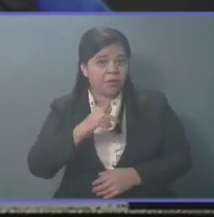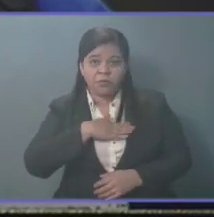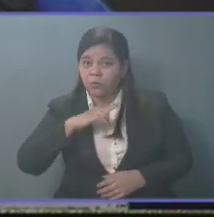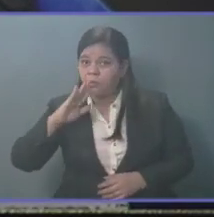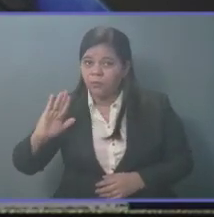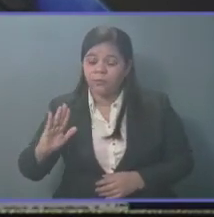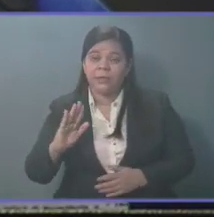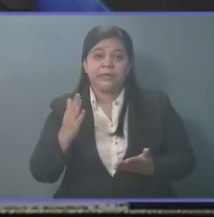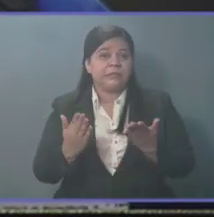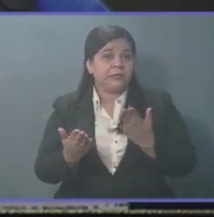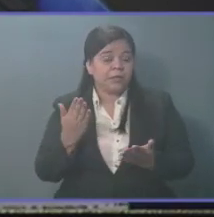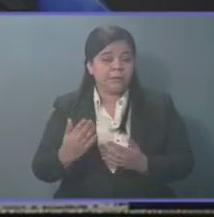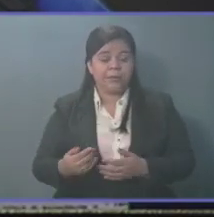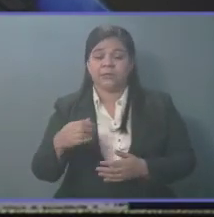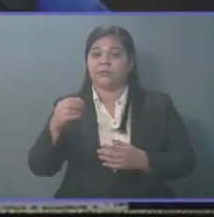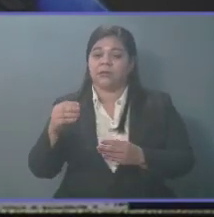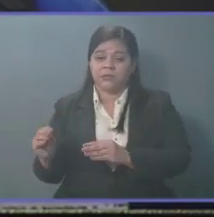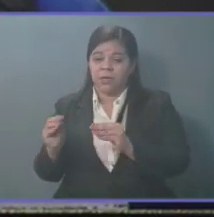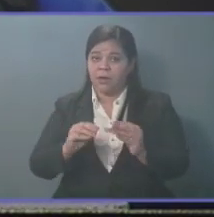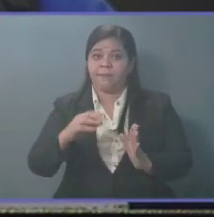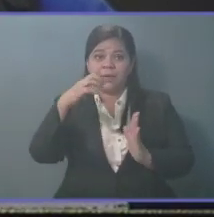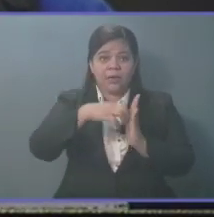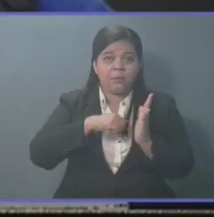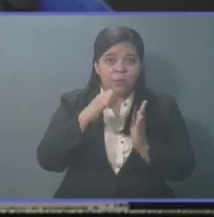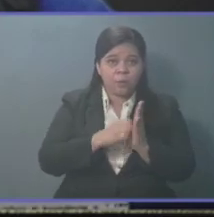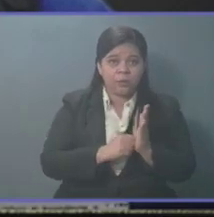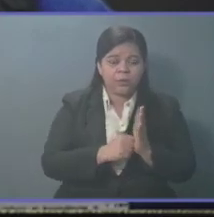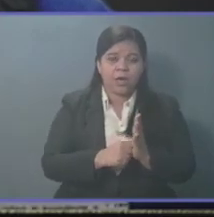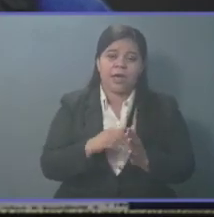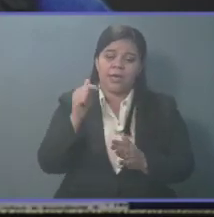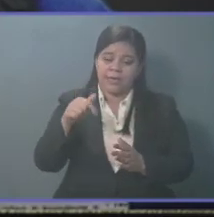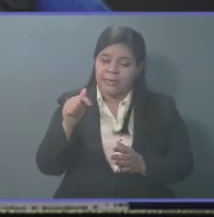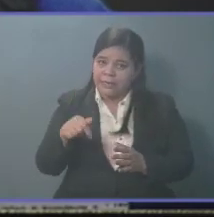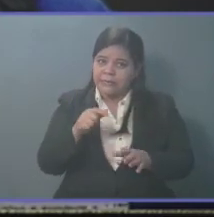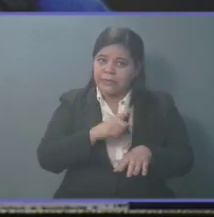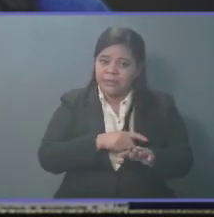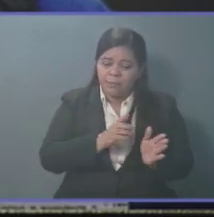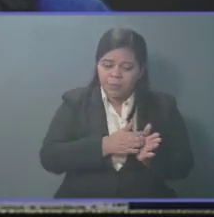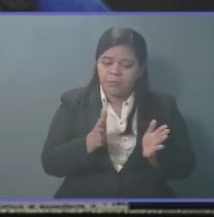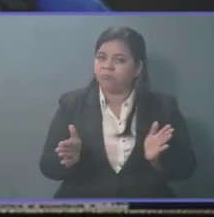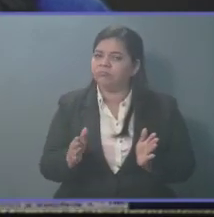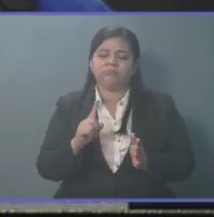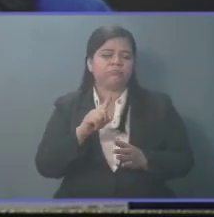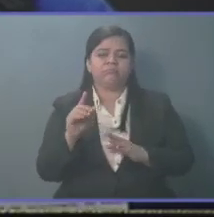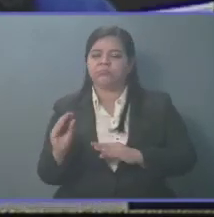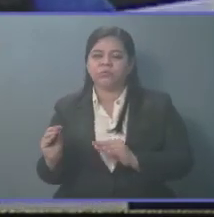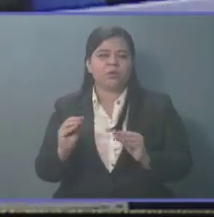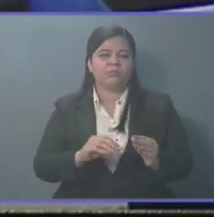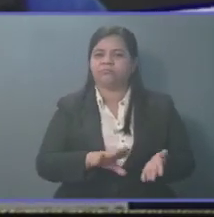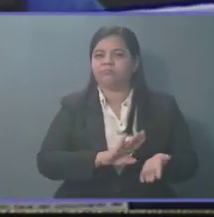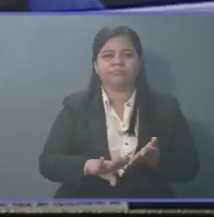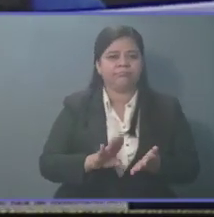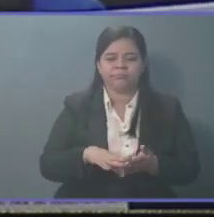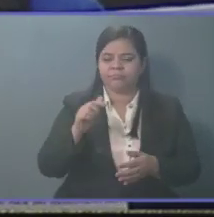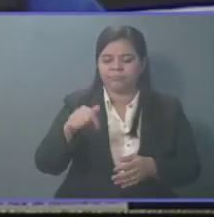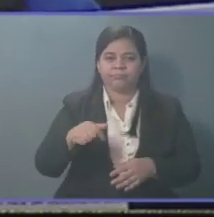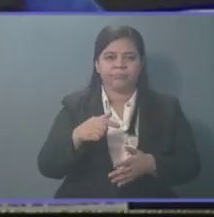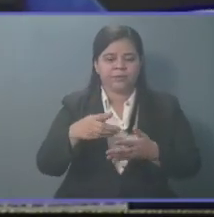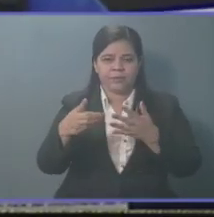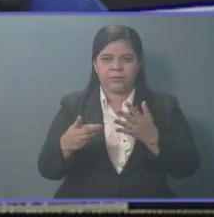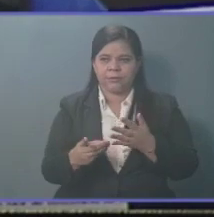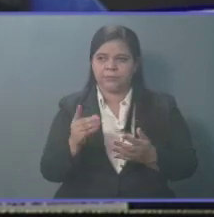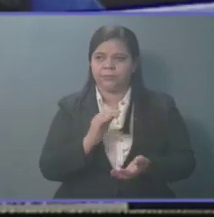obligación se hubiesen causado multas o recargos y que correspondan a ese periodo, quedan sin efecto durante la vigencia del presente decreto.